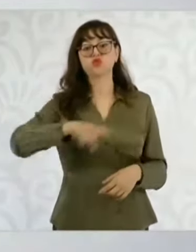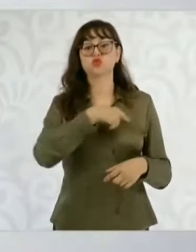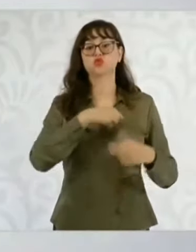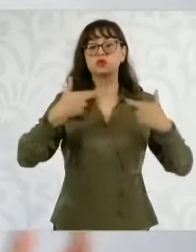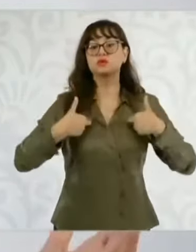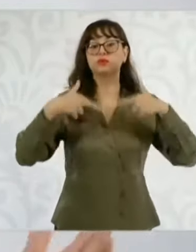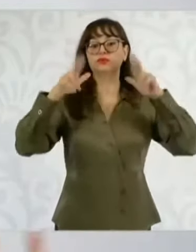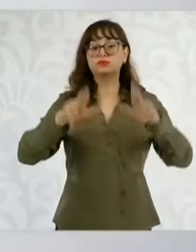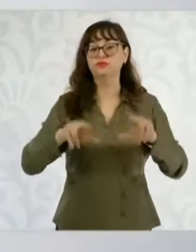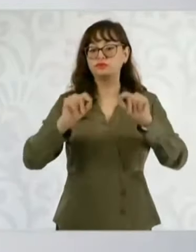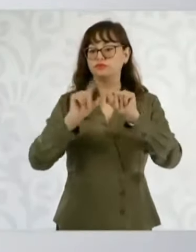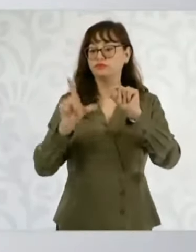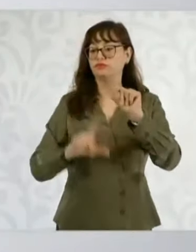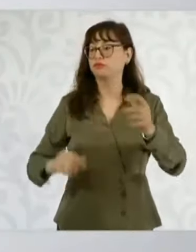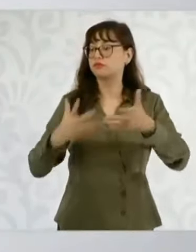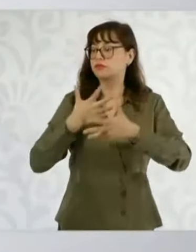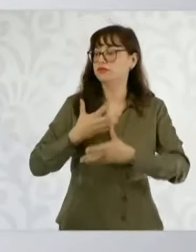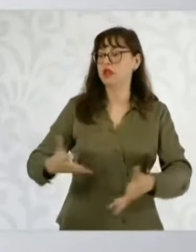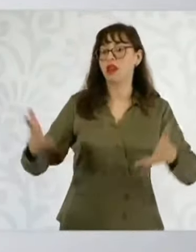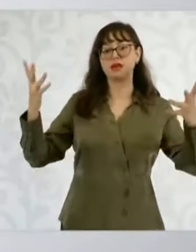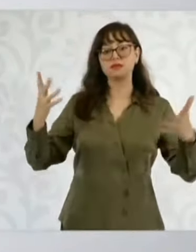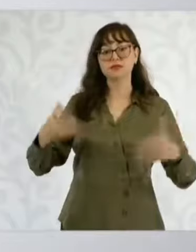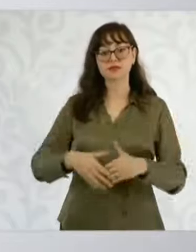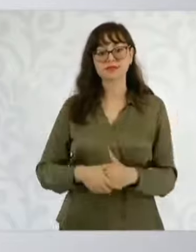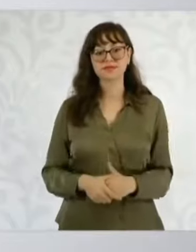y a esta gran nación que tenemos.